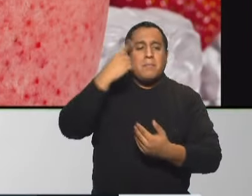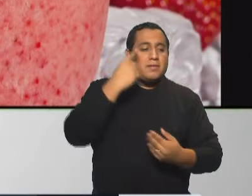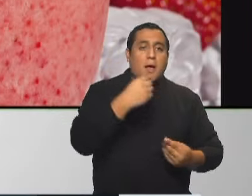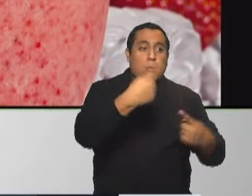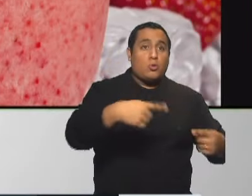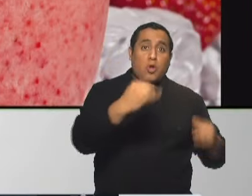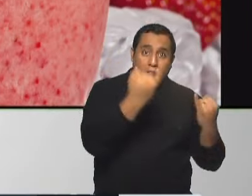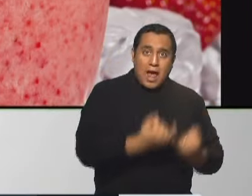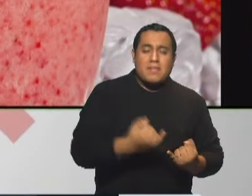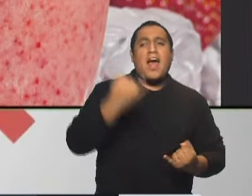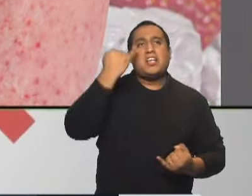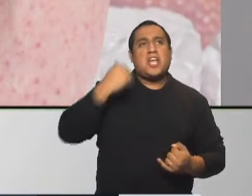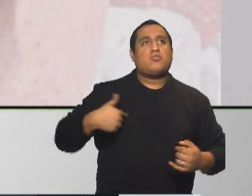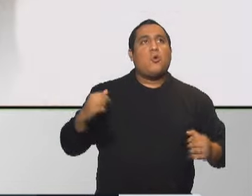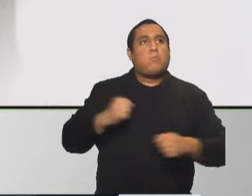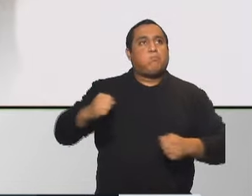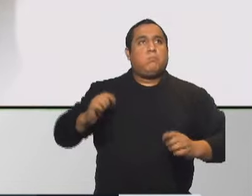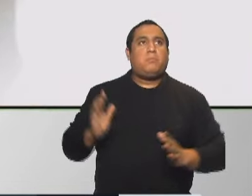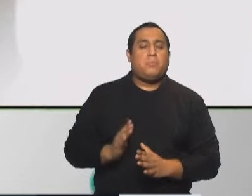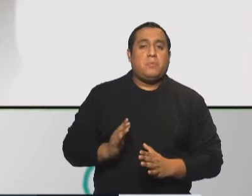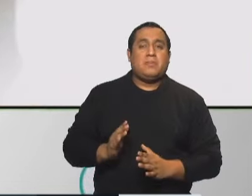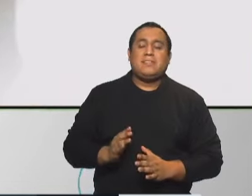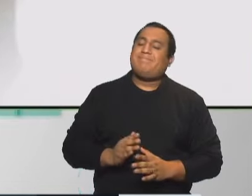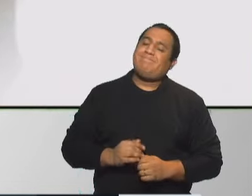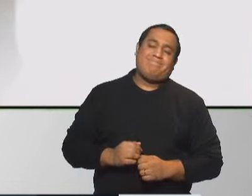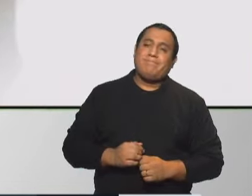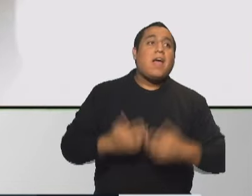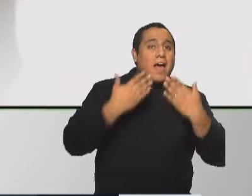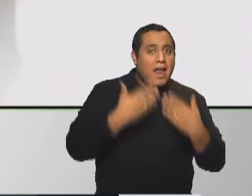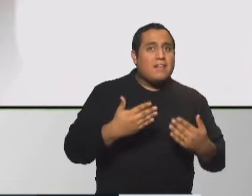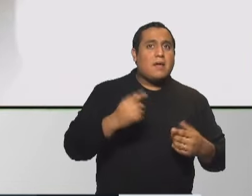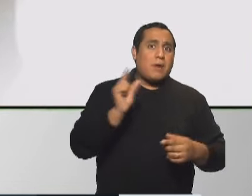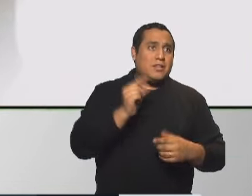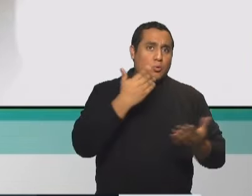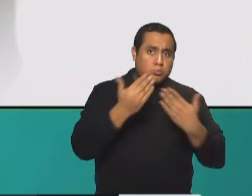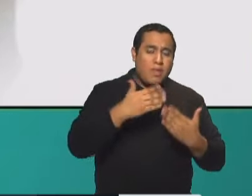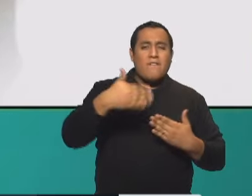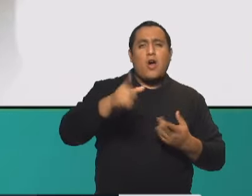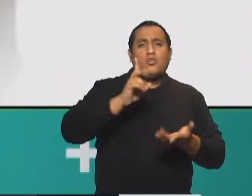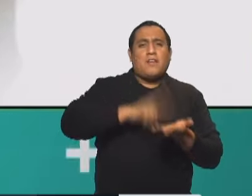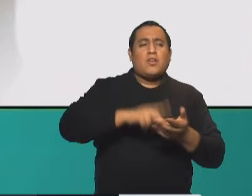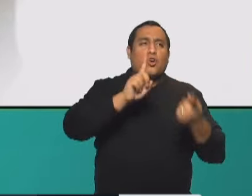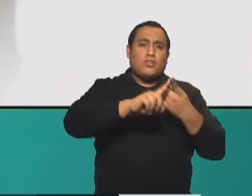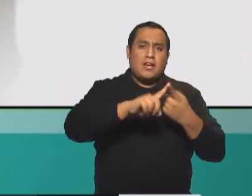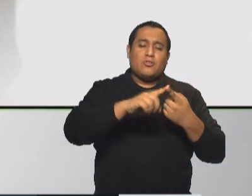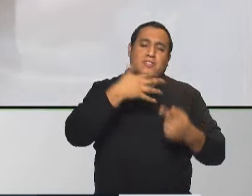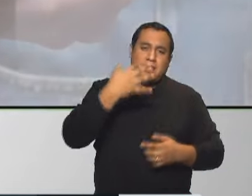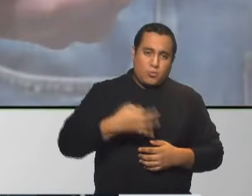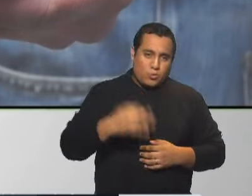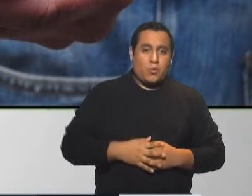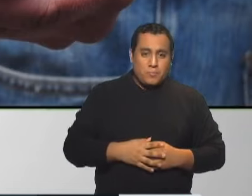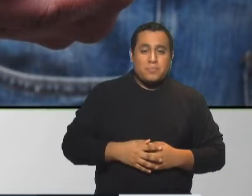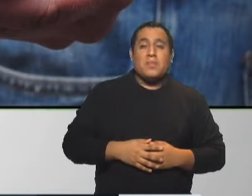a descender de peso. Gracias. Constanza, este ratito que podemos charlar, seguramente vamos a seguir estando en contacto, arroba, viunot, guión bajo,